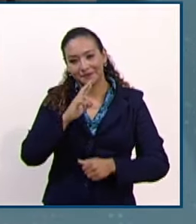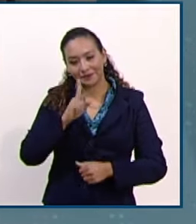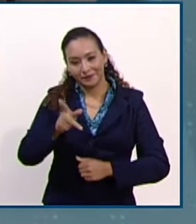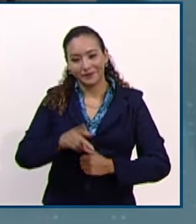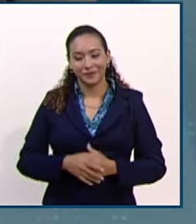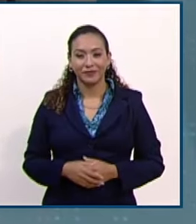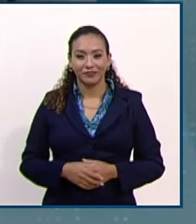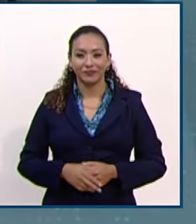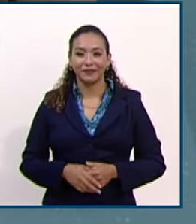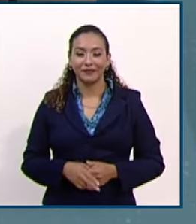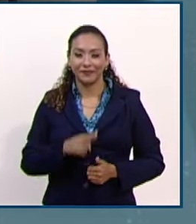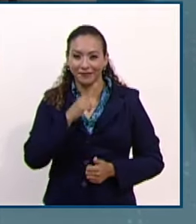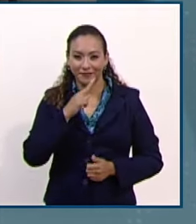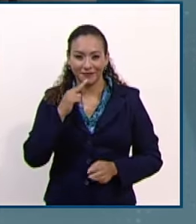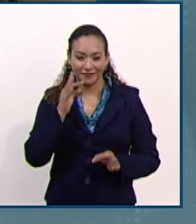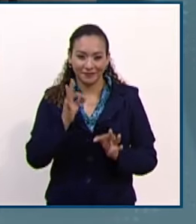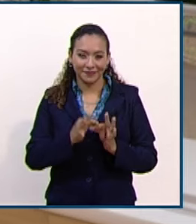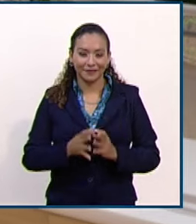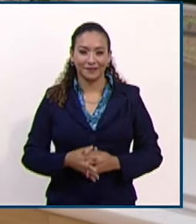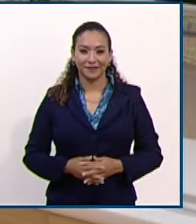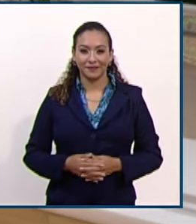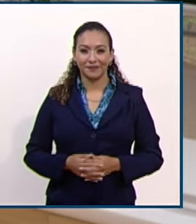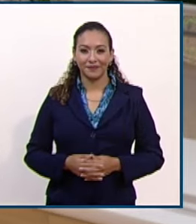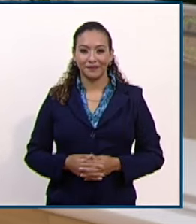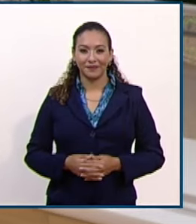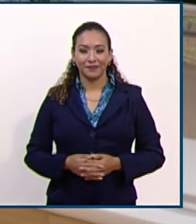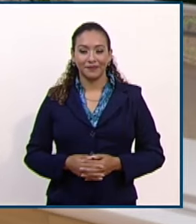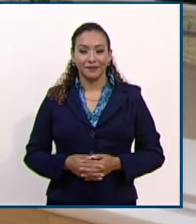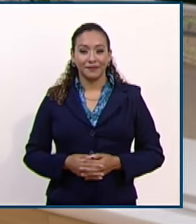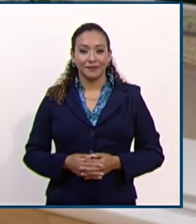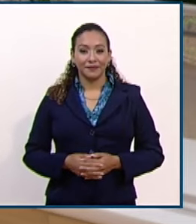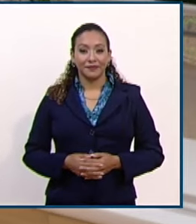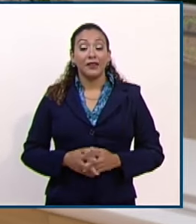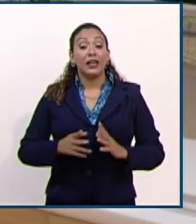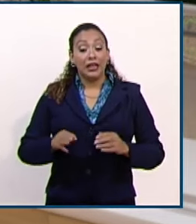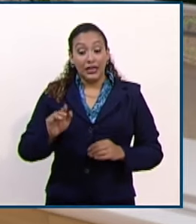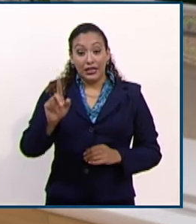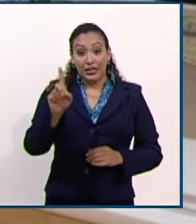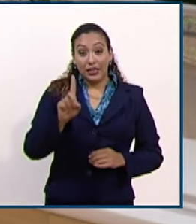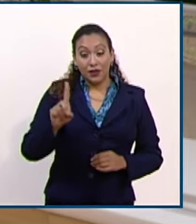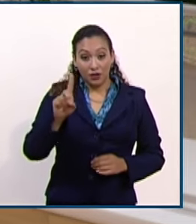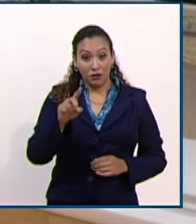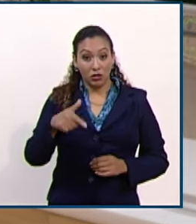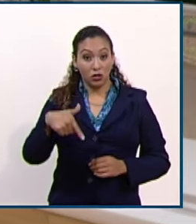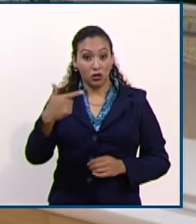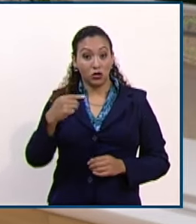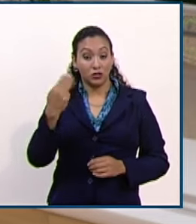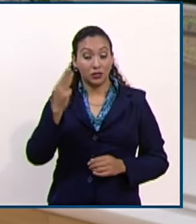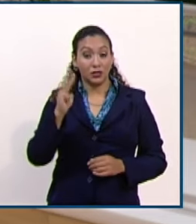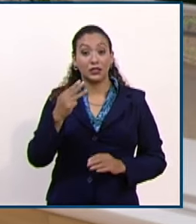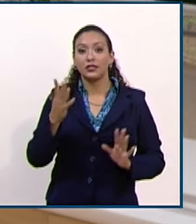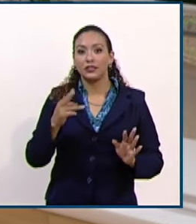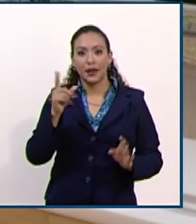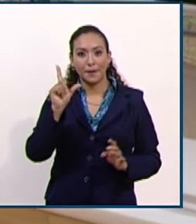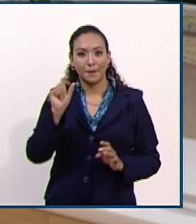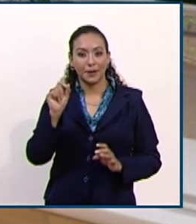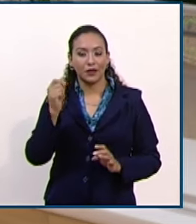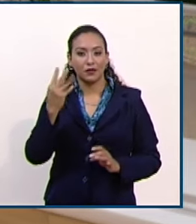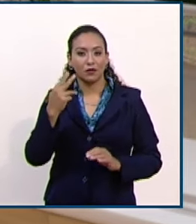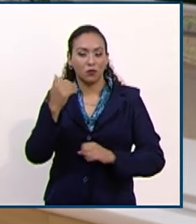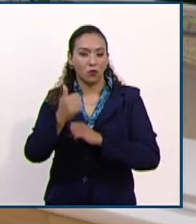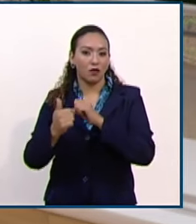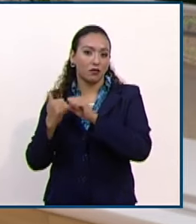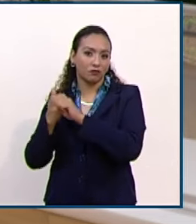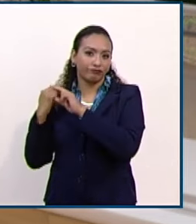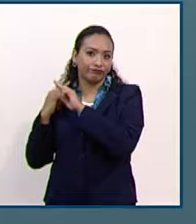Judicial de la Federación Jesús Daza. Informarle que este domingo 12 de mayo se cumplieron 24 años de la creación